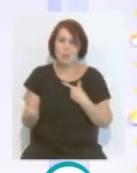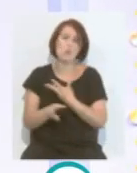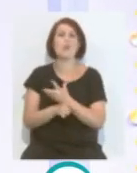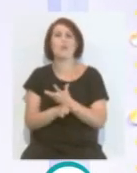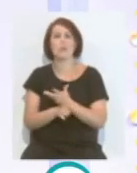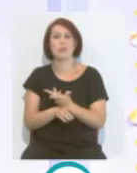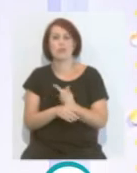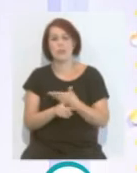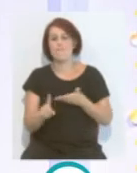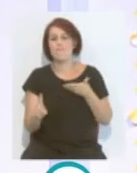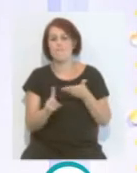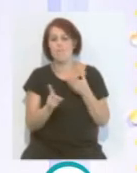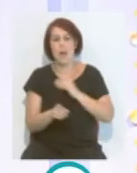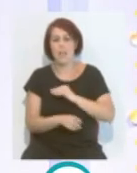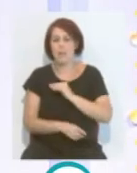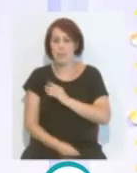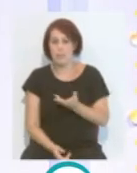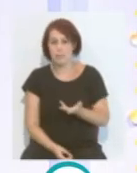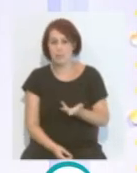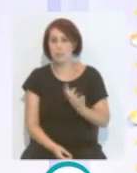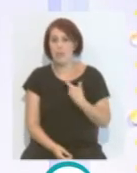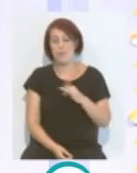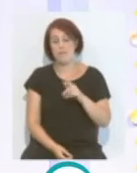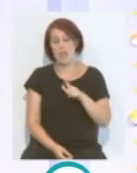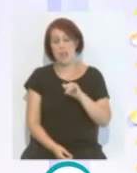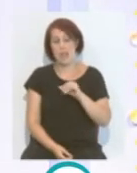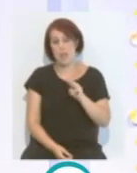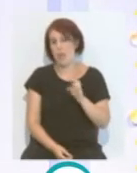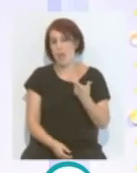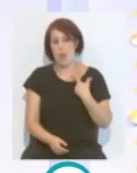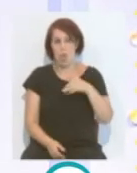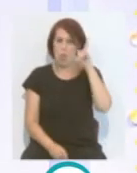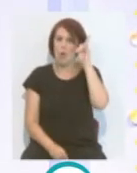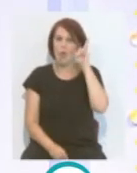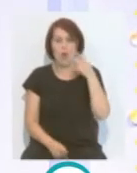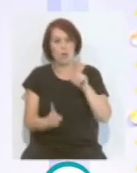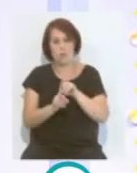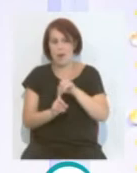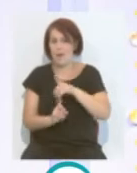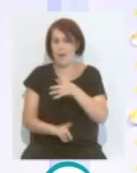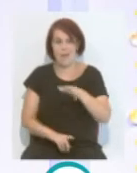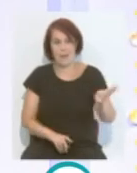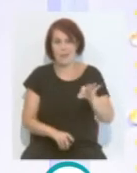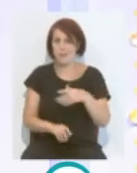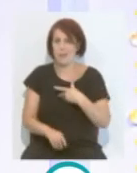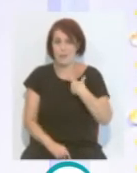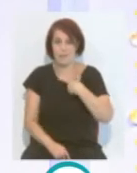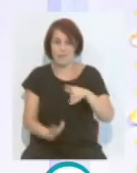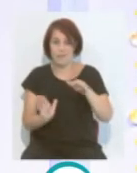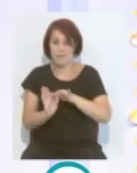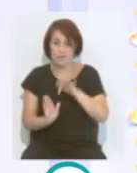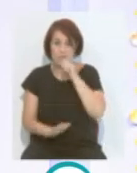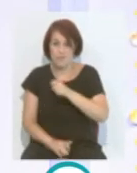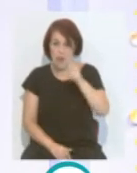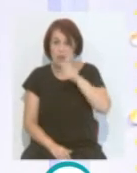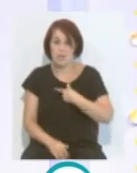jugador súper incisivo, era brutal. Y bueno, y Felipe es que siempre ha tenido una zurda de oro, ¿no? En las faltas, yo recuerdo que las metía desde